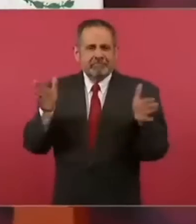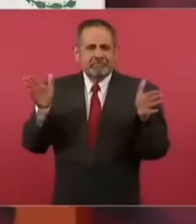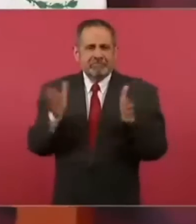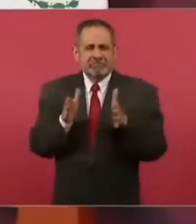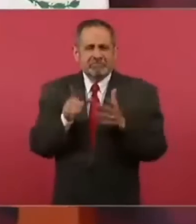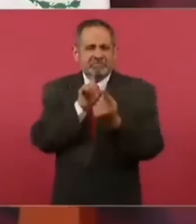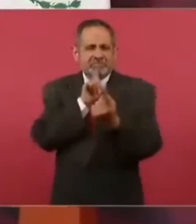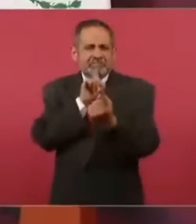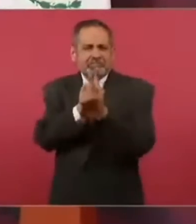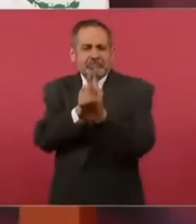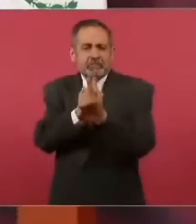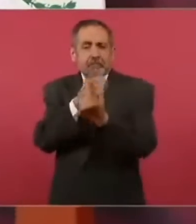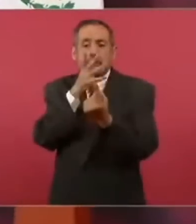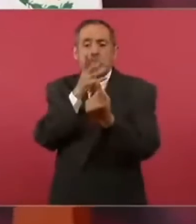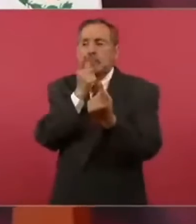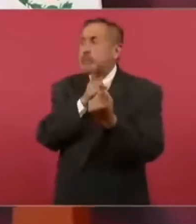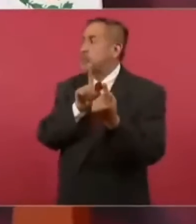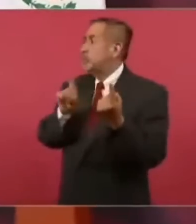entonces